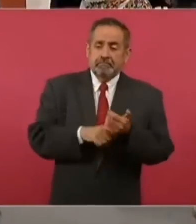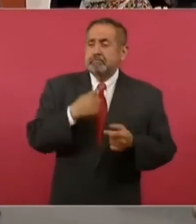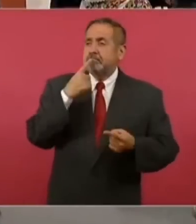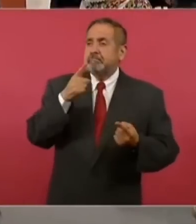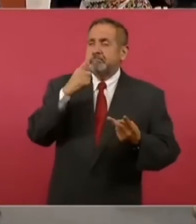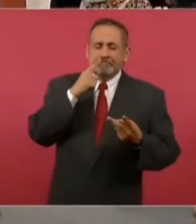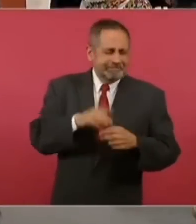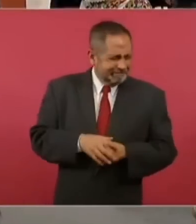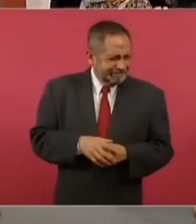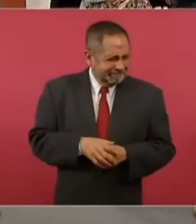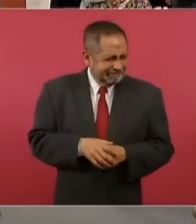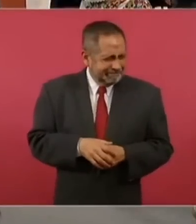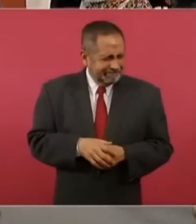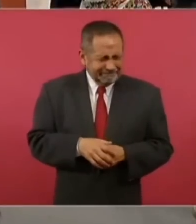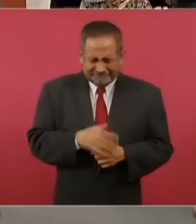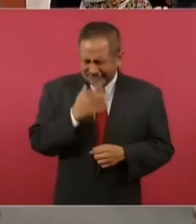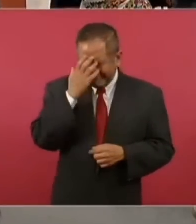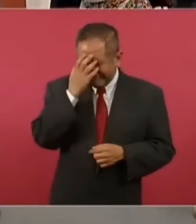figuro